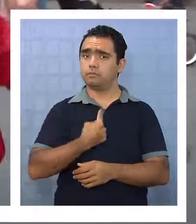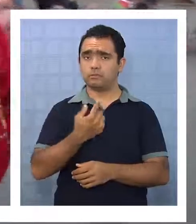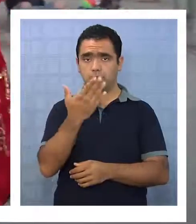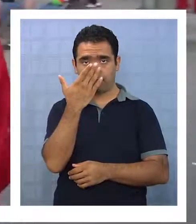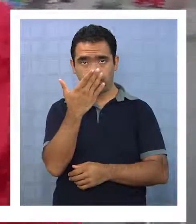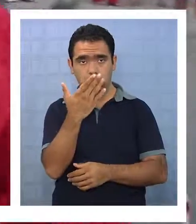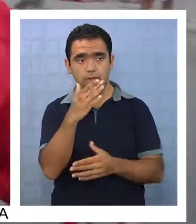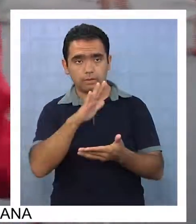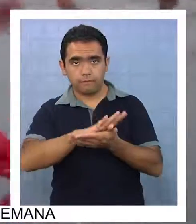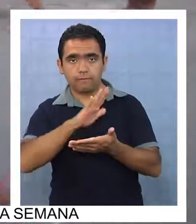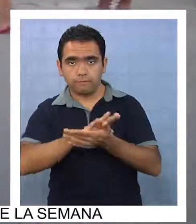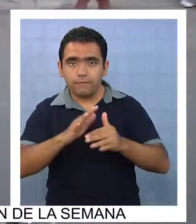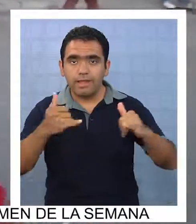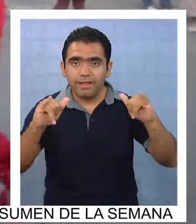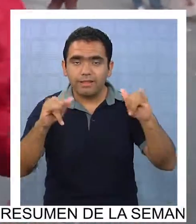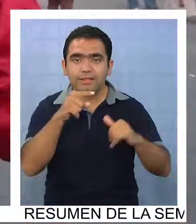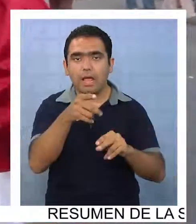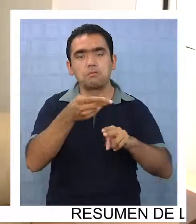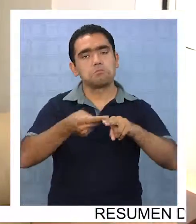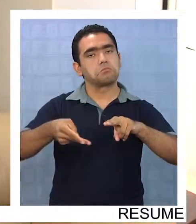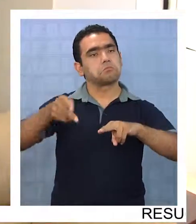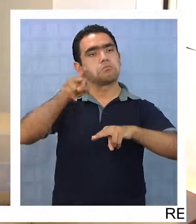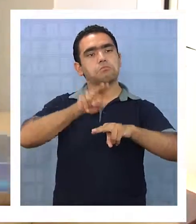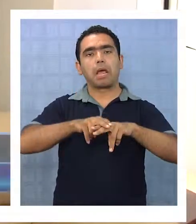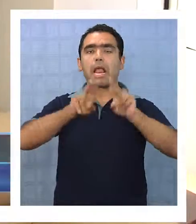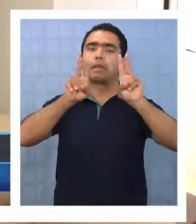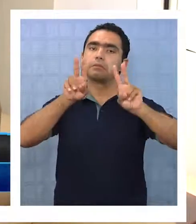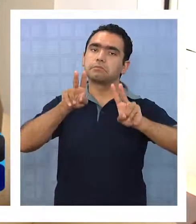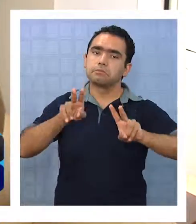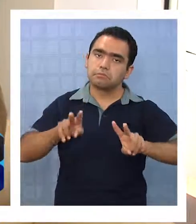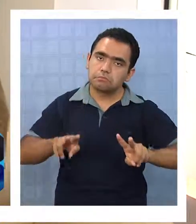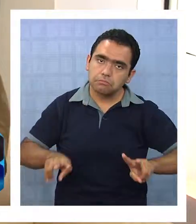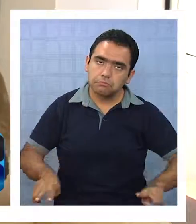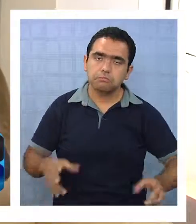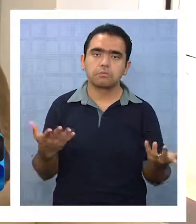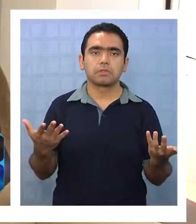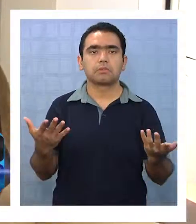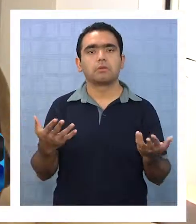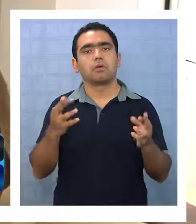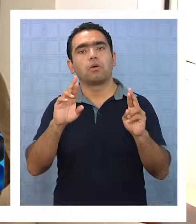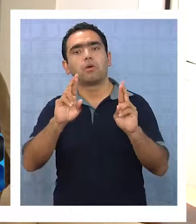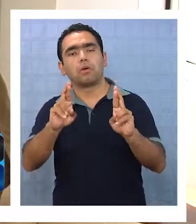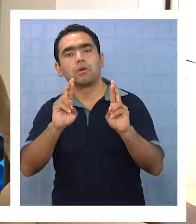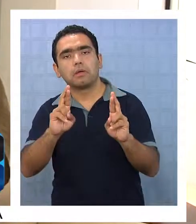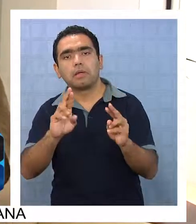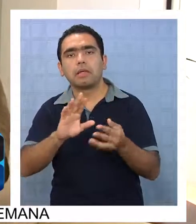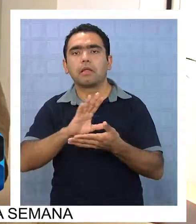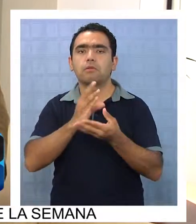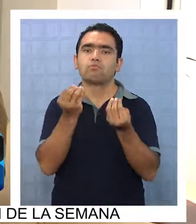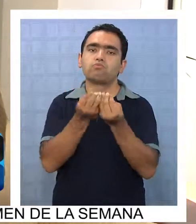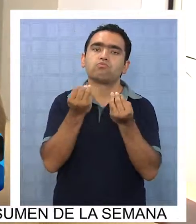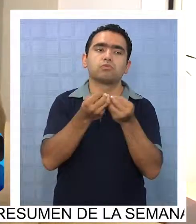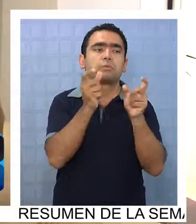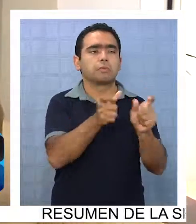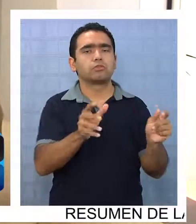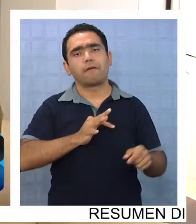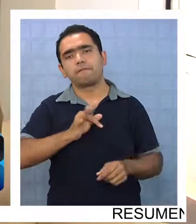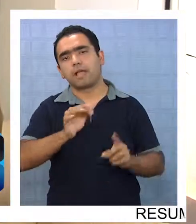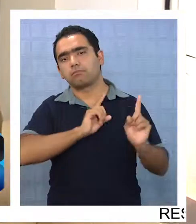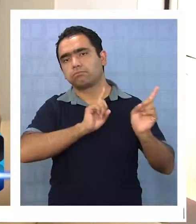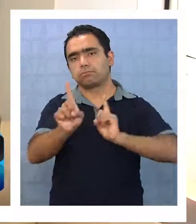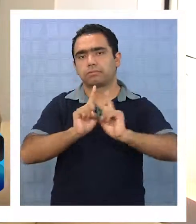que vuelve a ser una fiesta normal, tranquila, esperamos una gran afluencia de fieles,